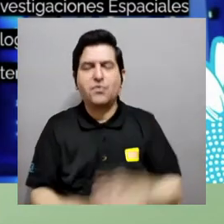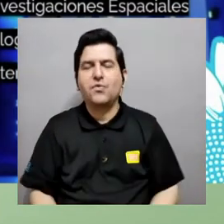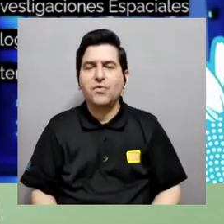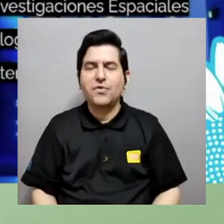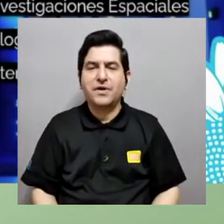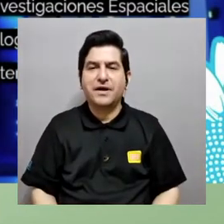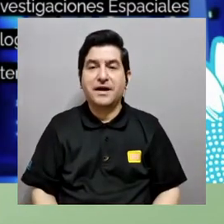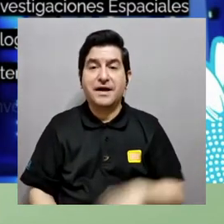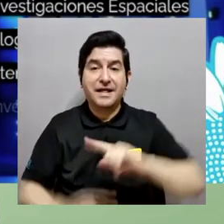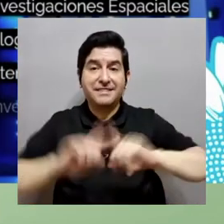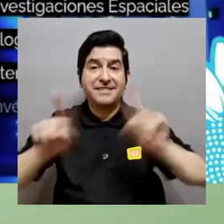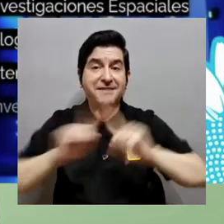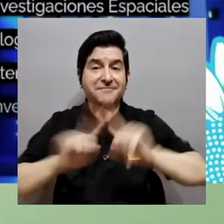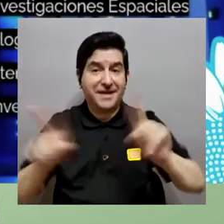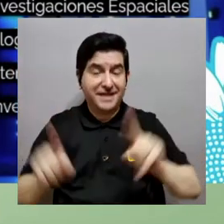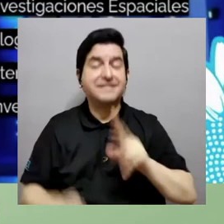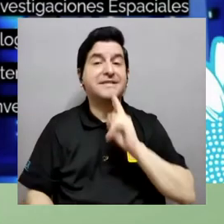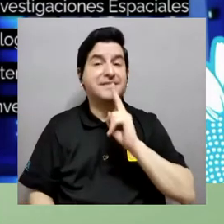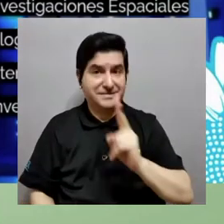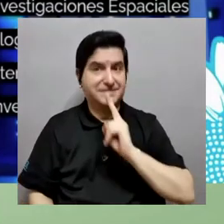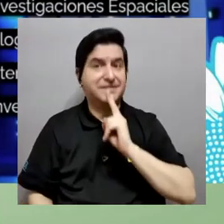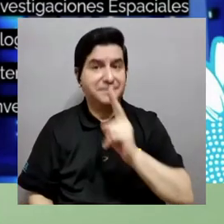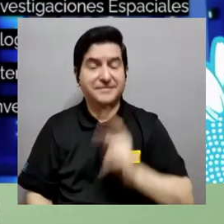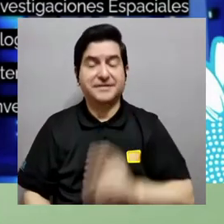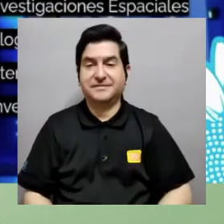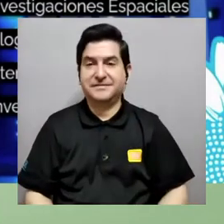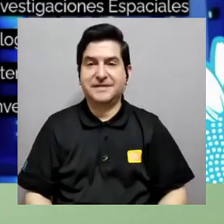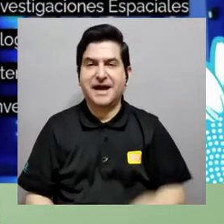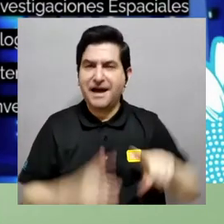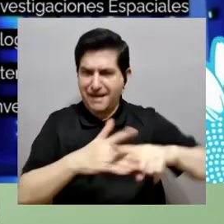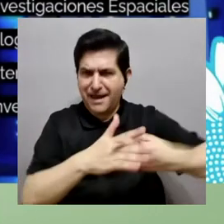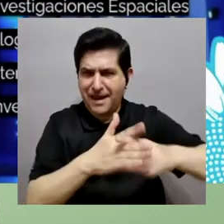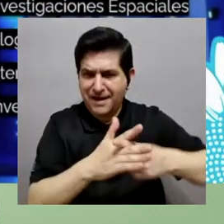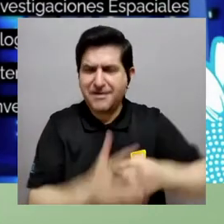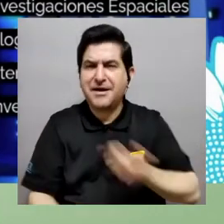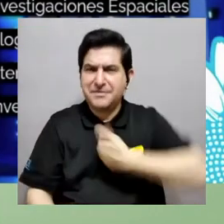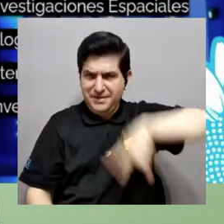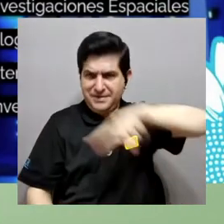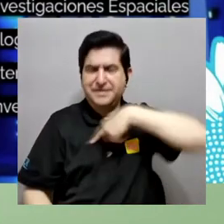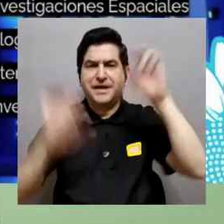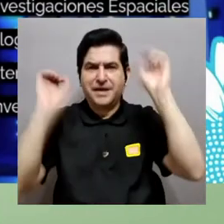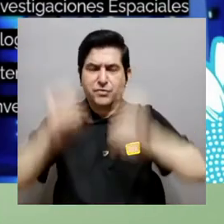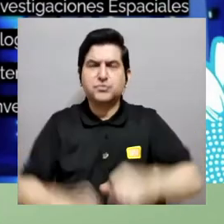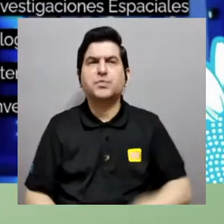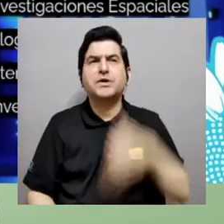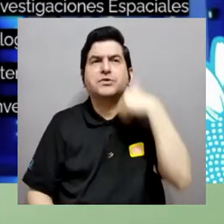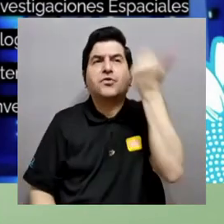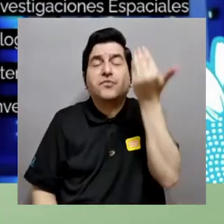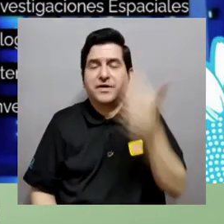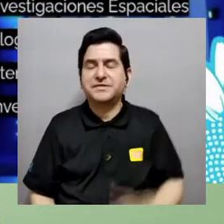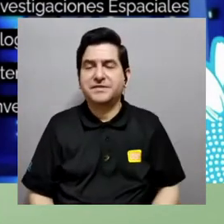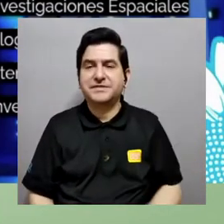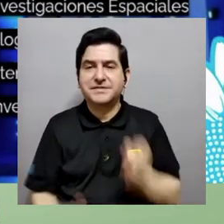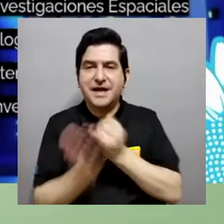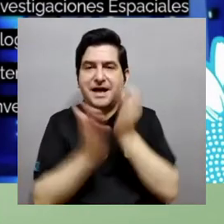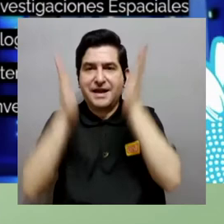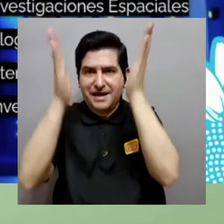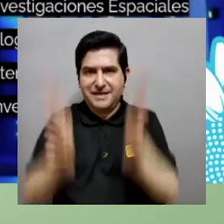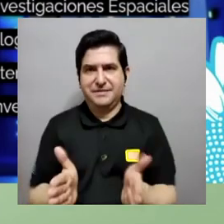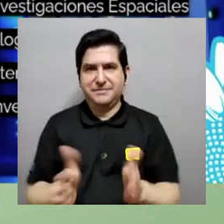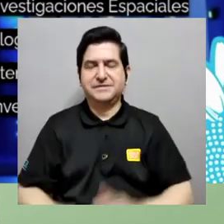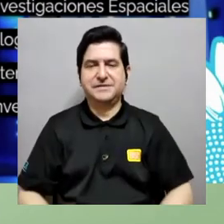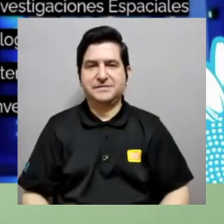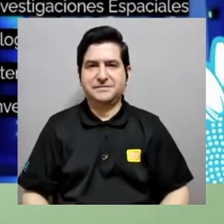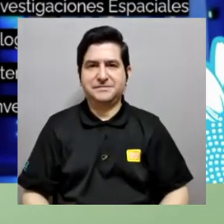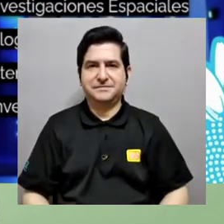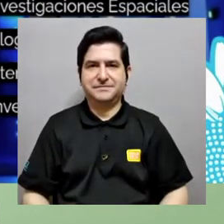molecular así como de matemática pura y aplicada investigaciones geofísicas entre otros centros entonces en realidad esto es una herramienta que nos